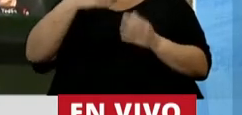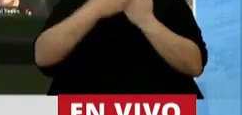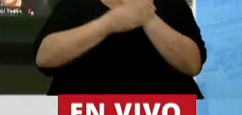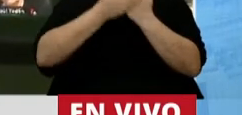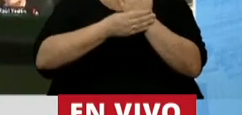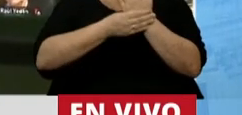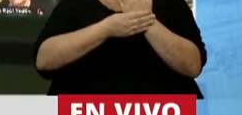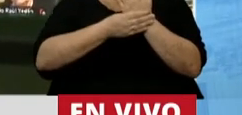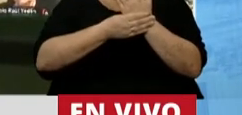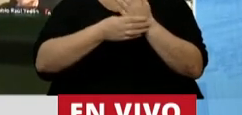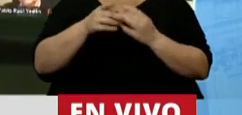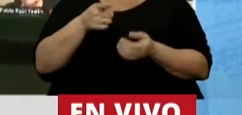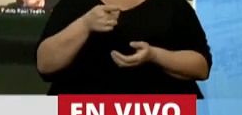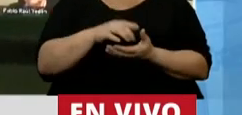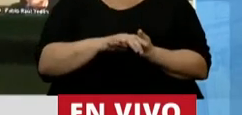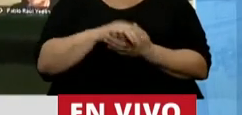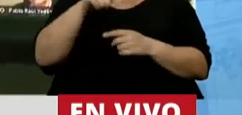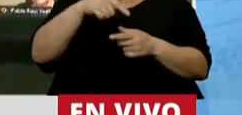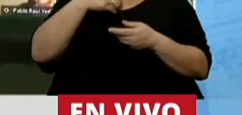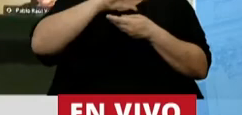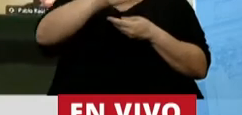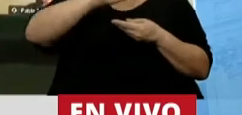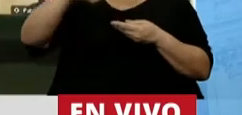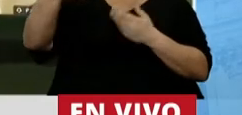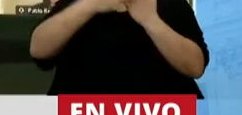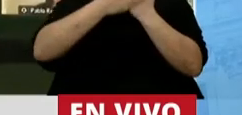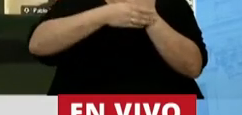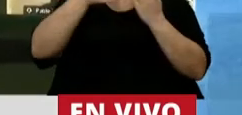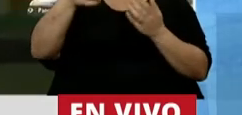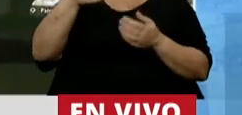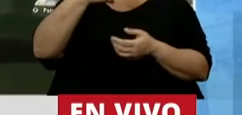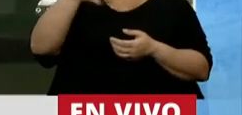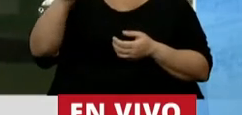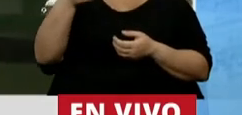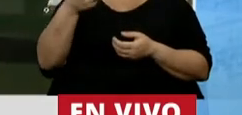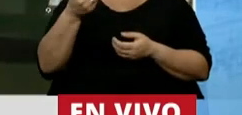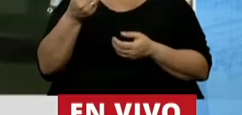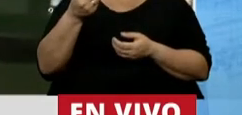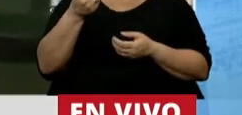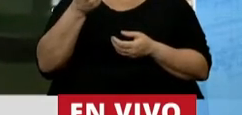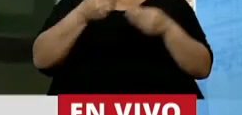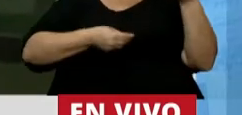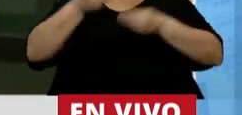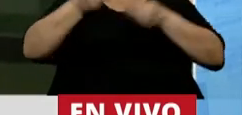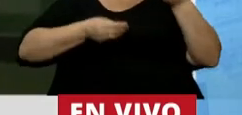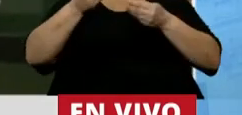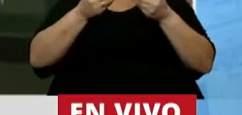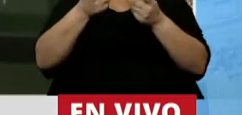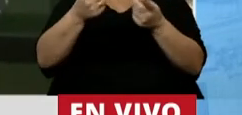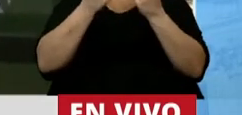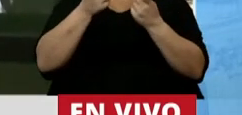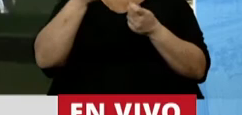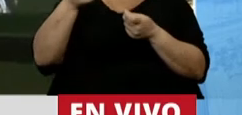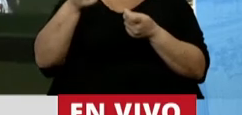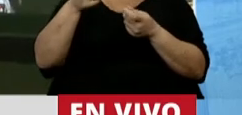Ministro se llevó, en esa repartija el Ministro hoy se llevó el presupuesto que necesita